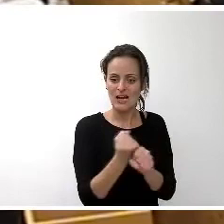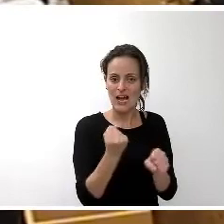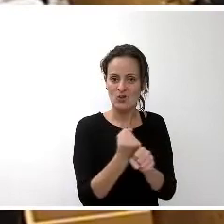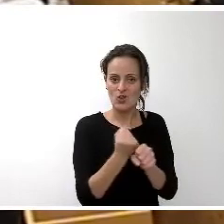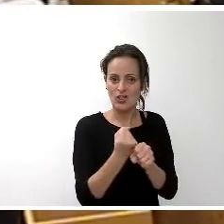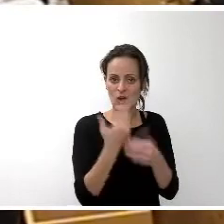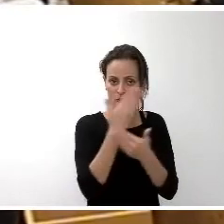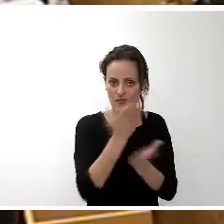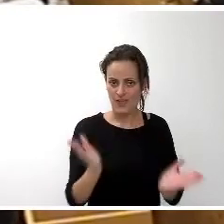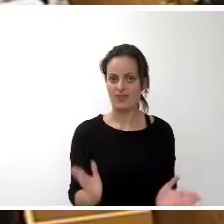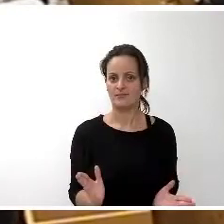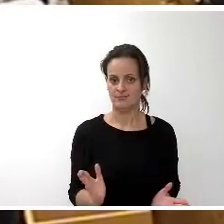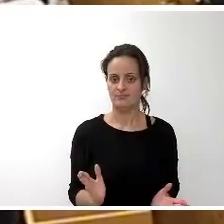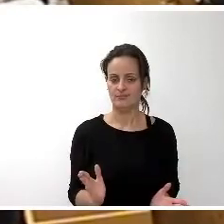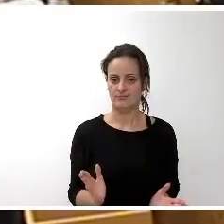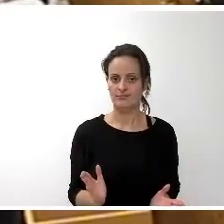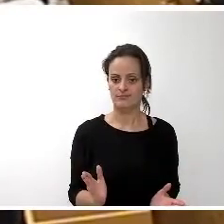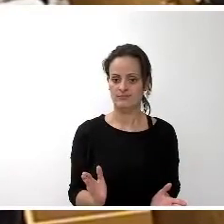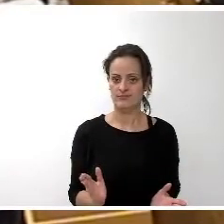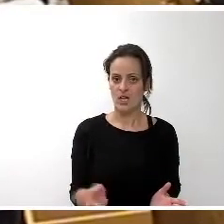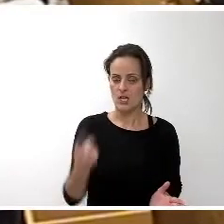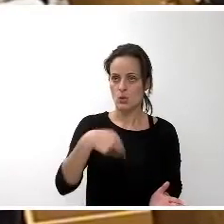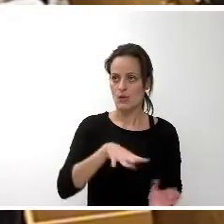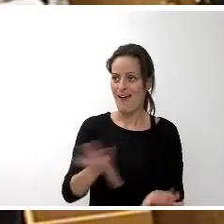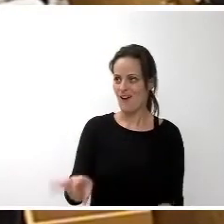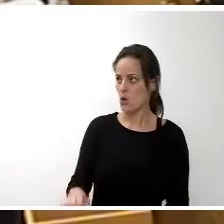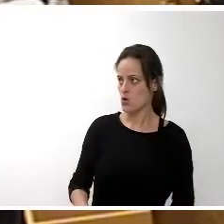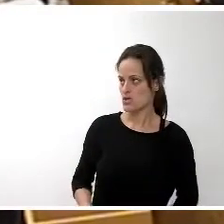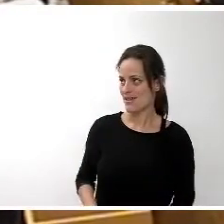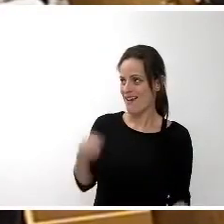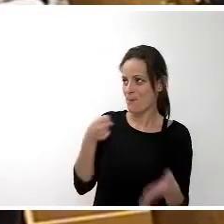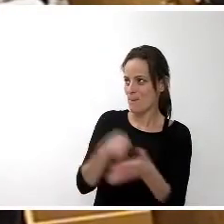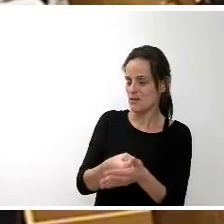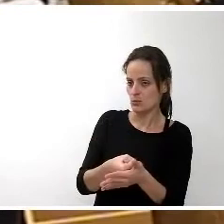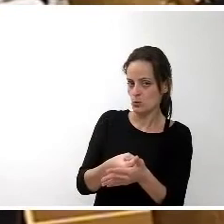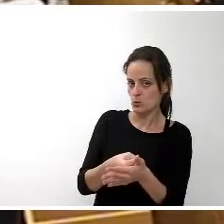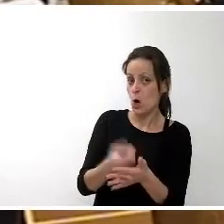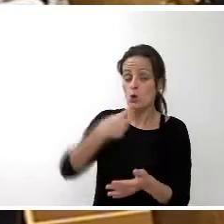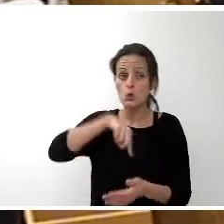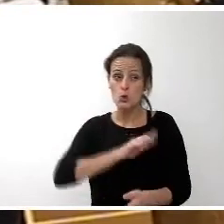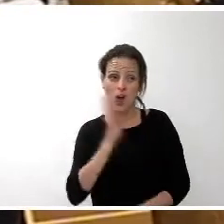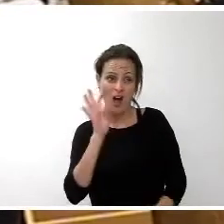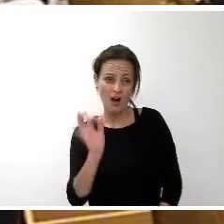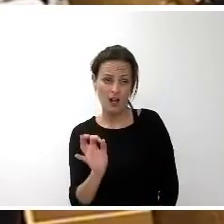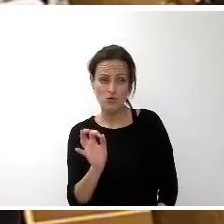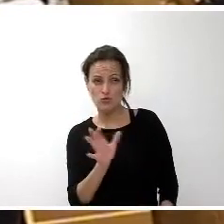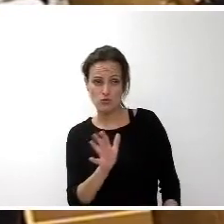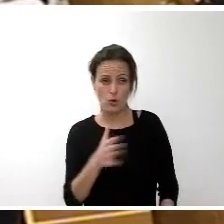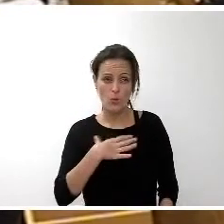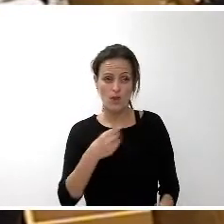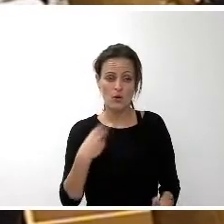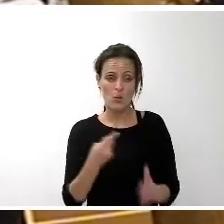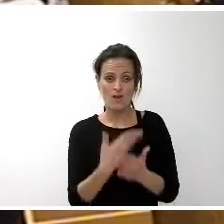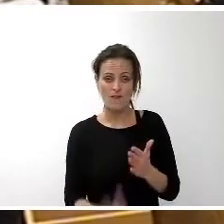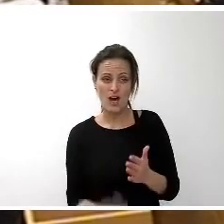número máximo de y se han acogido ustedes al máximo posible nosotros estimamos a lo mejor nos podemos haber equivocado en